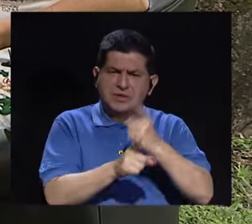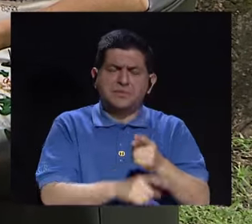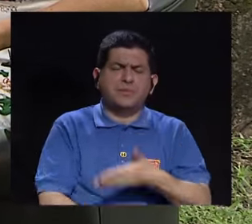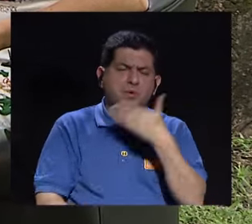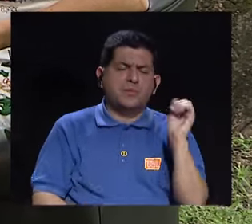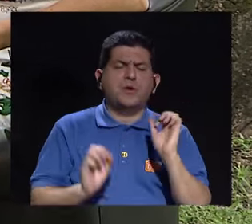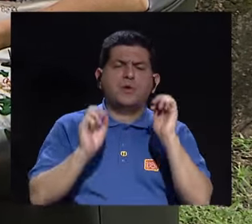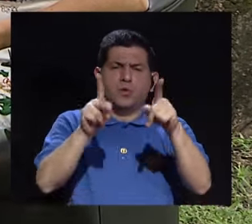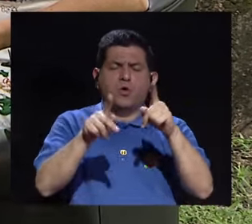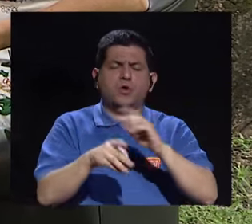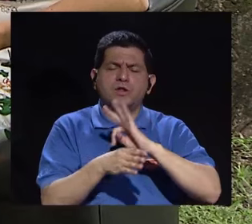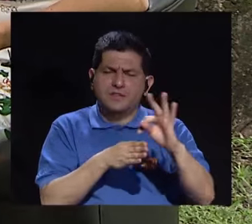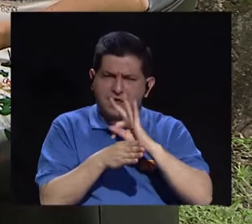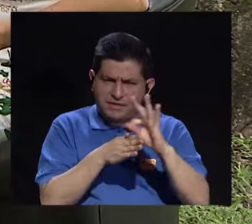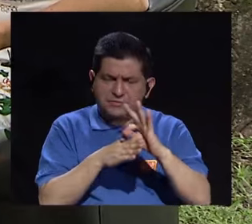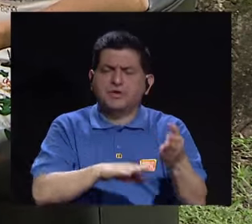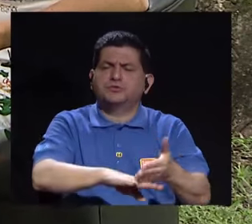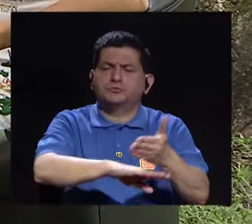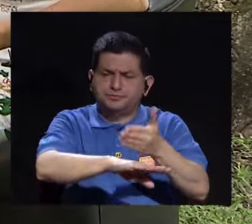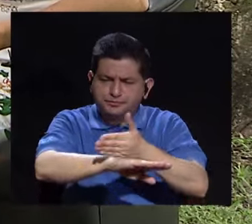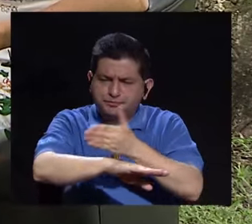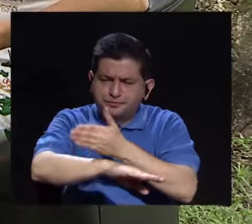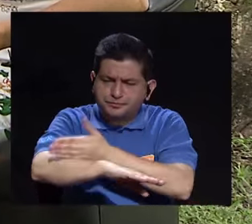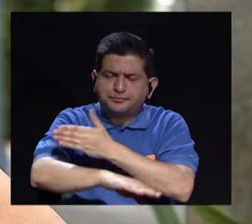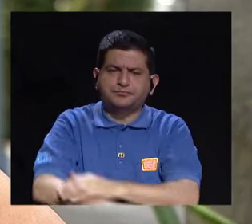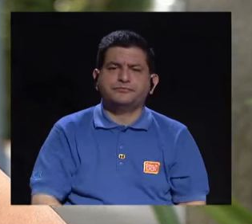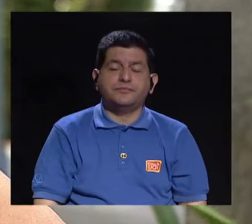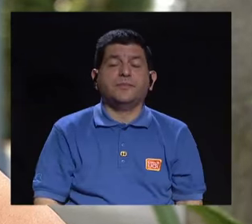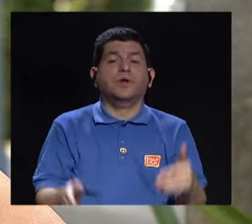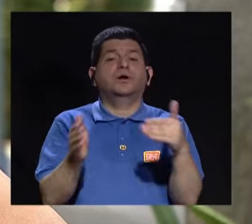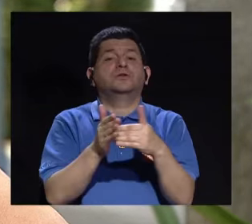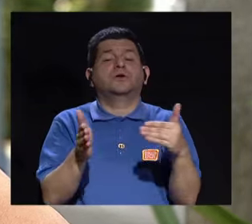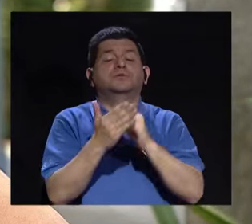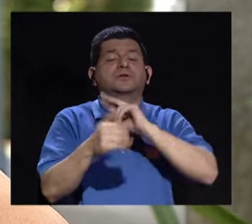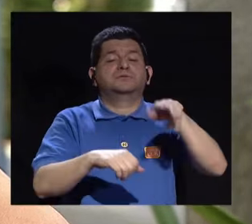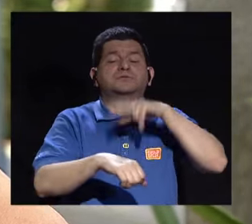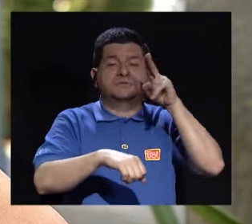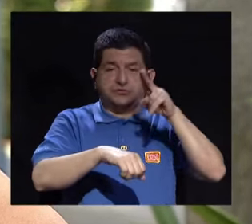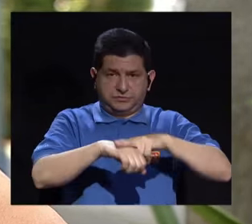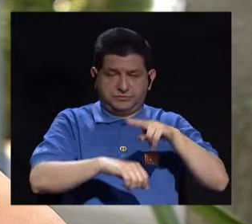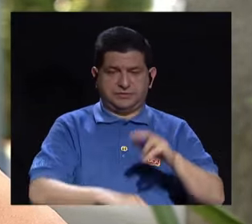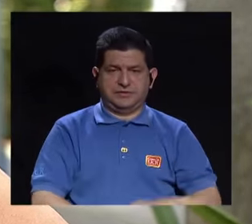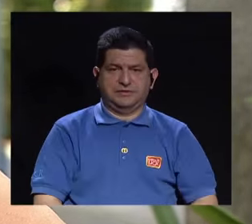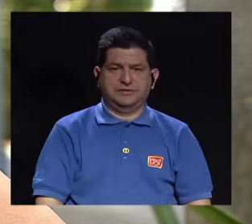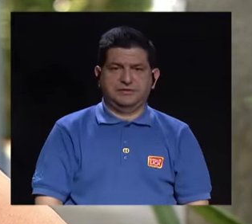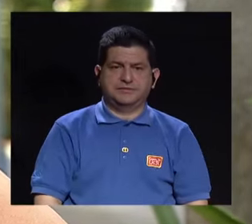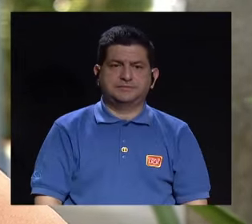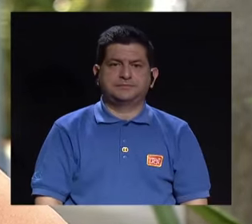tenemos mejores probabilidades de tratamiento, de recuperación, de volver a la normalidad.